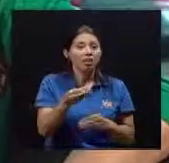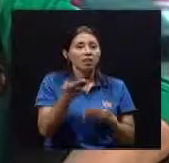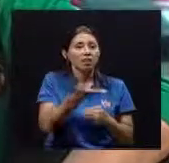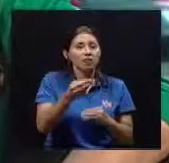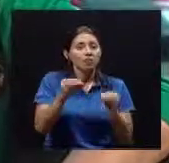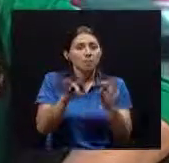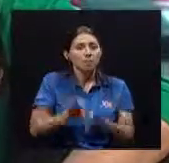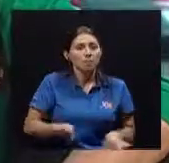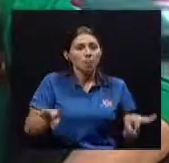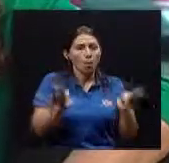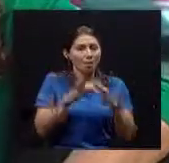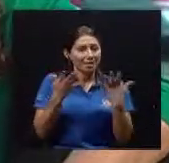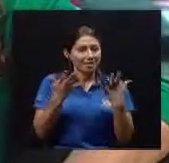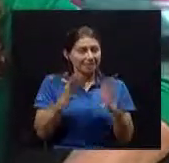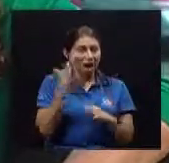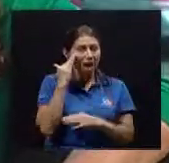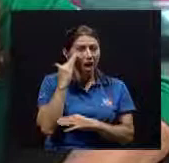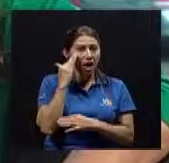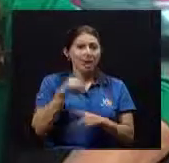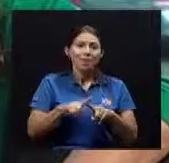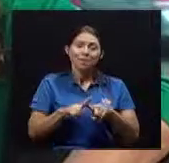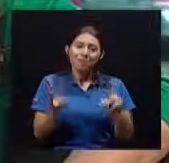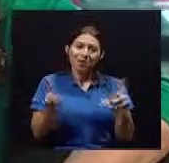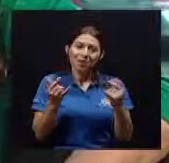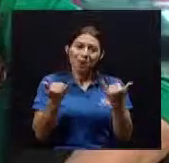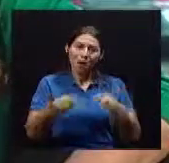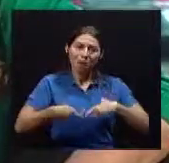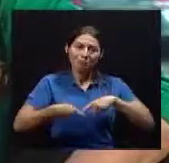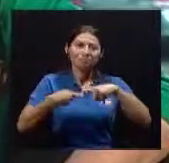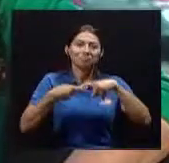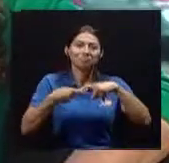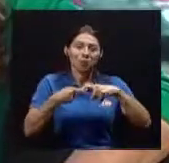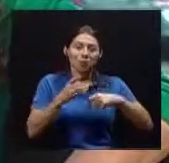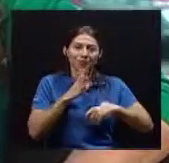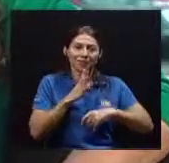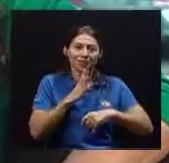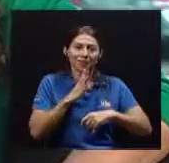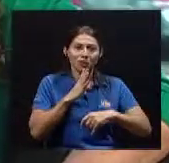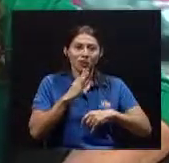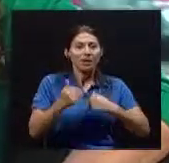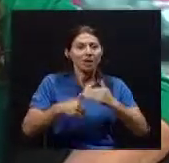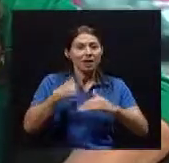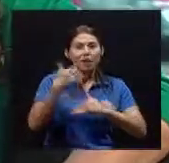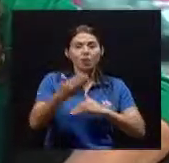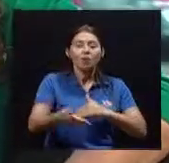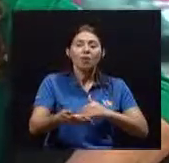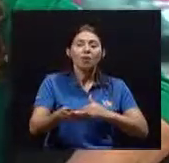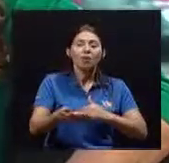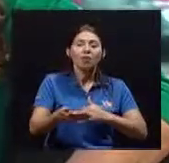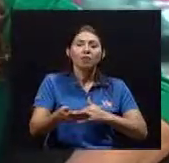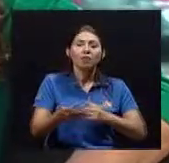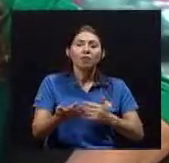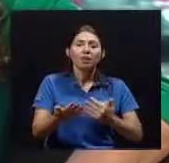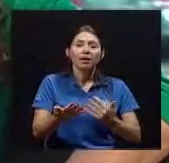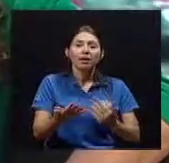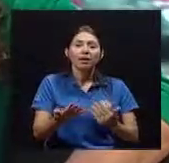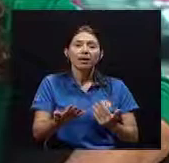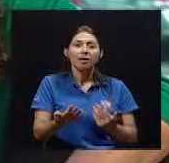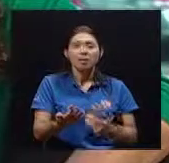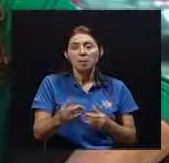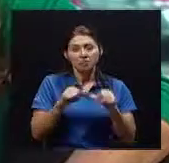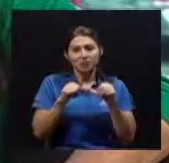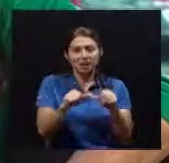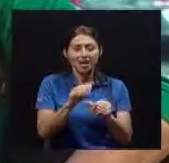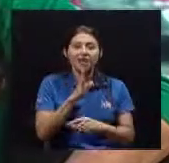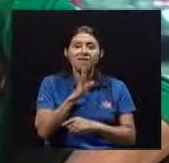muy importantes Que hemos visto Pero sin embargo Tenemos que dejar aquí Por un momento La conversación Y luego Vamos a